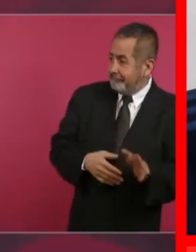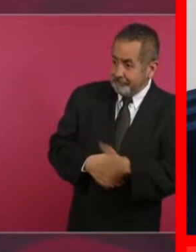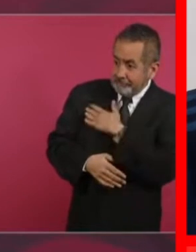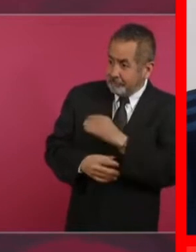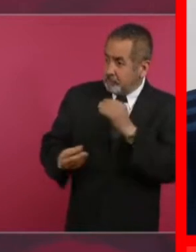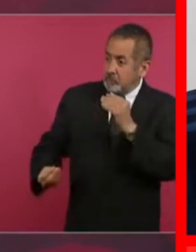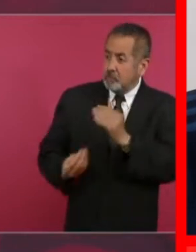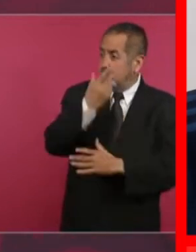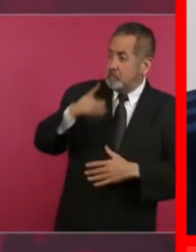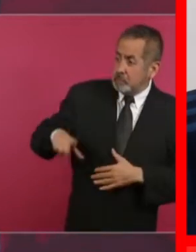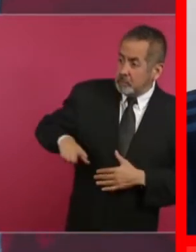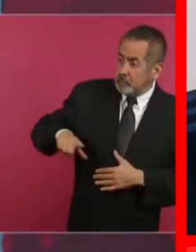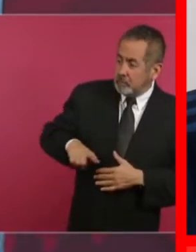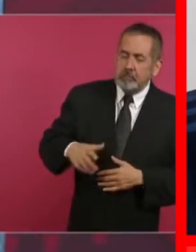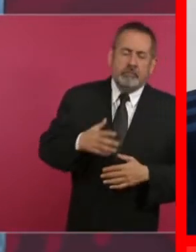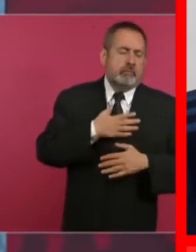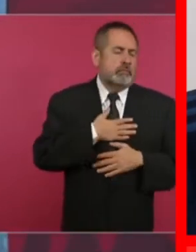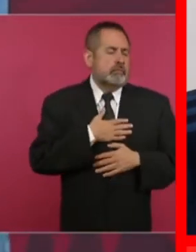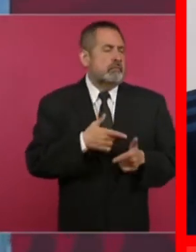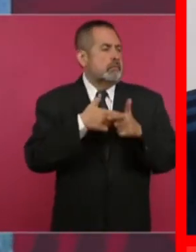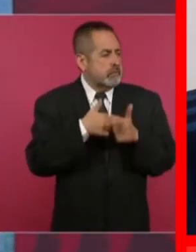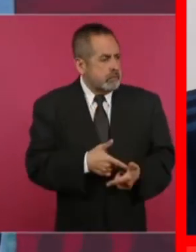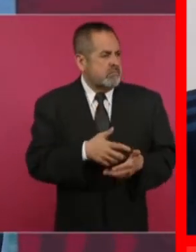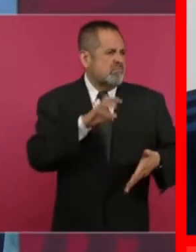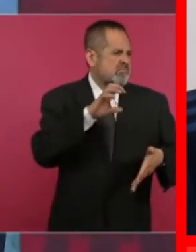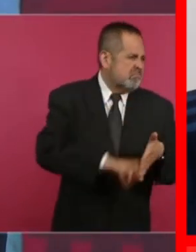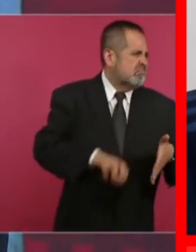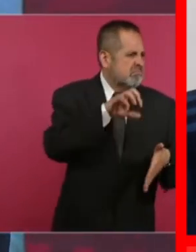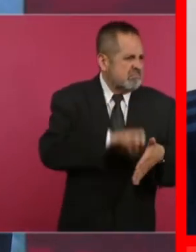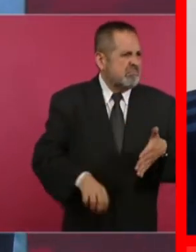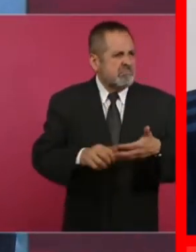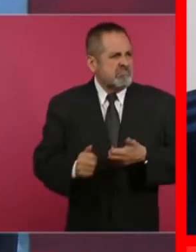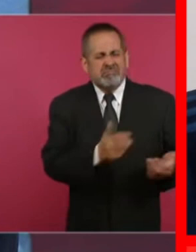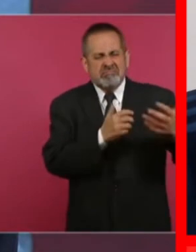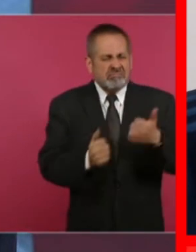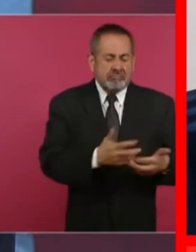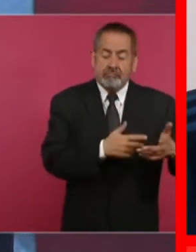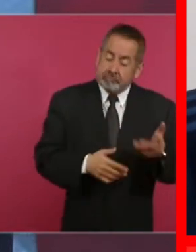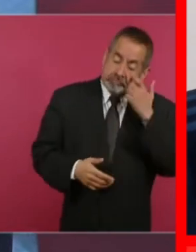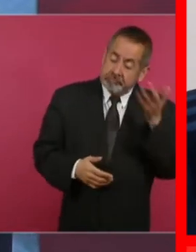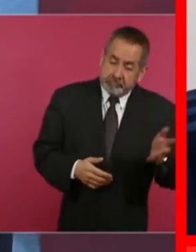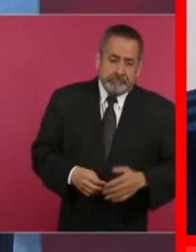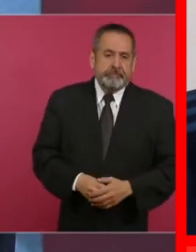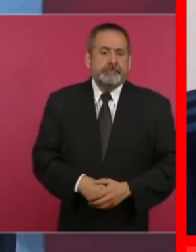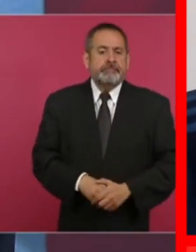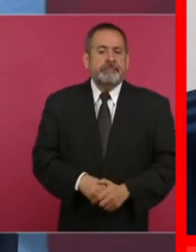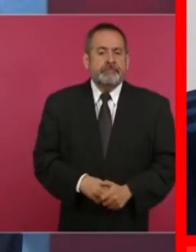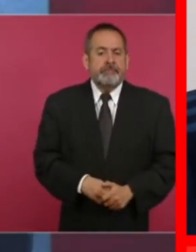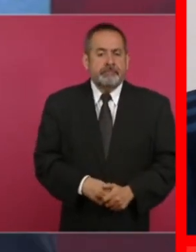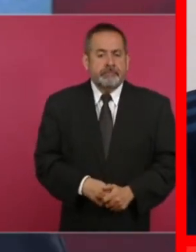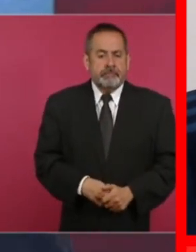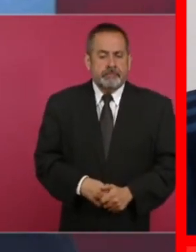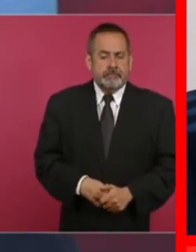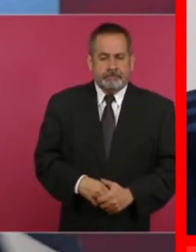para volver a explotar. ¿Ellos se mataron por mil novecientos millones de Sí,